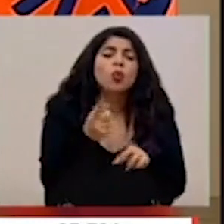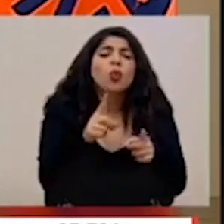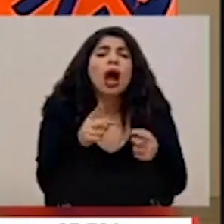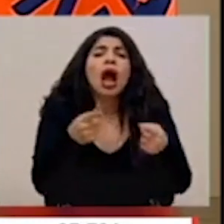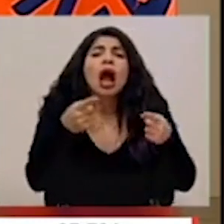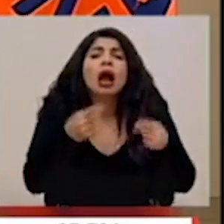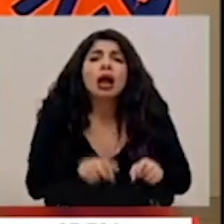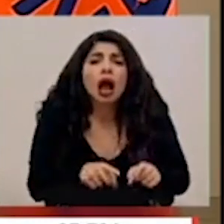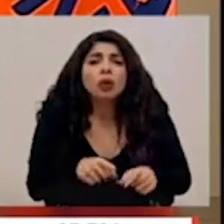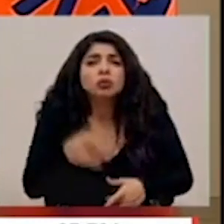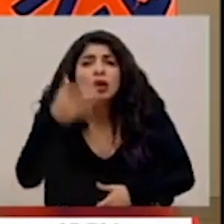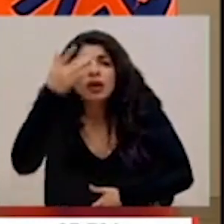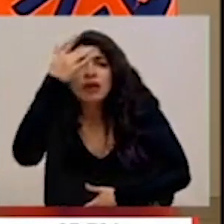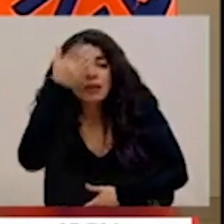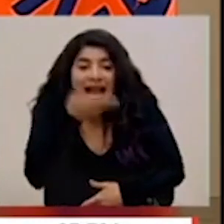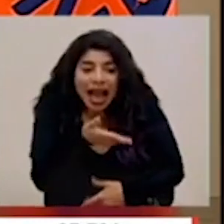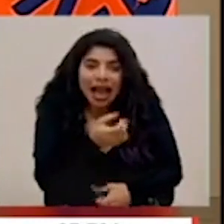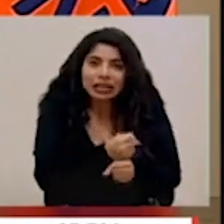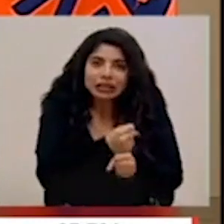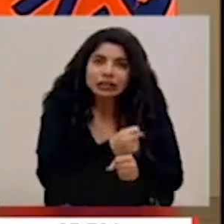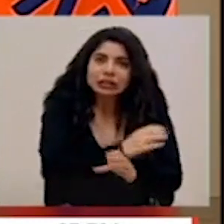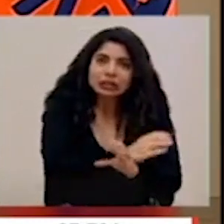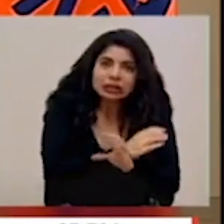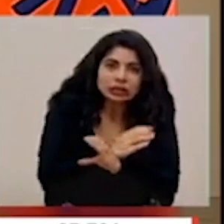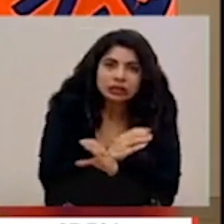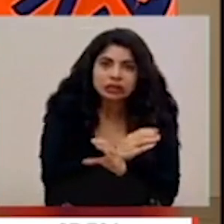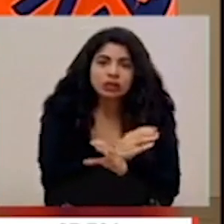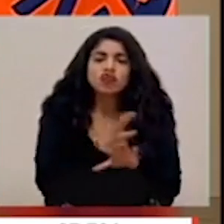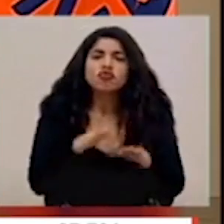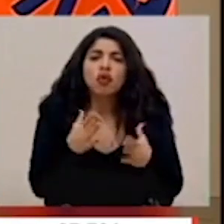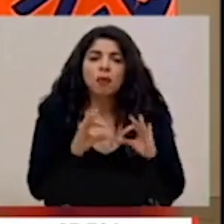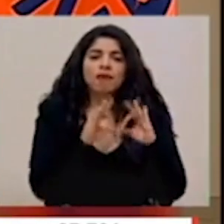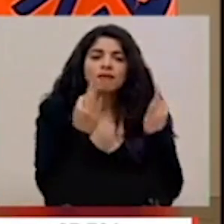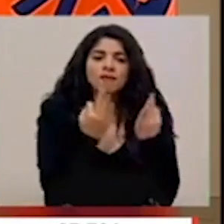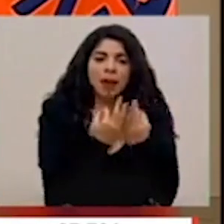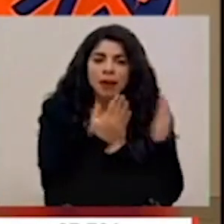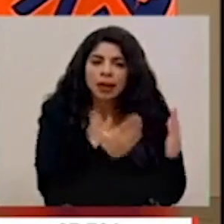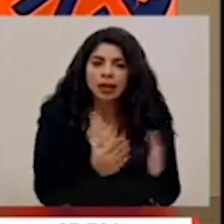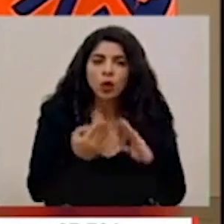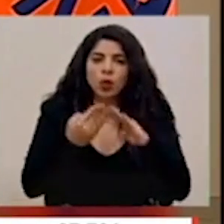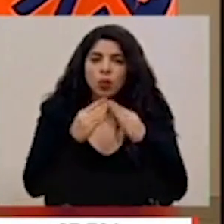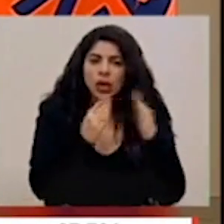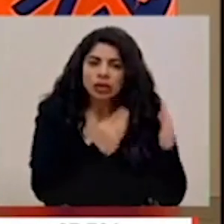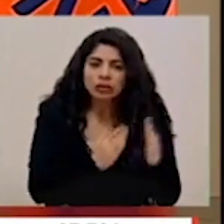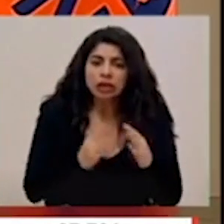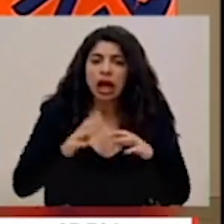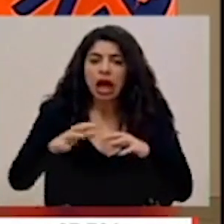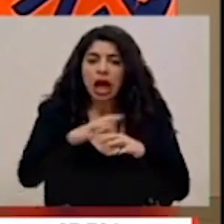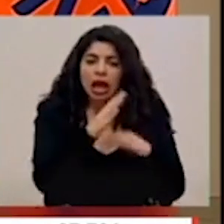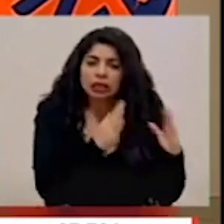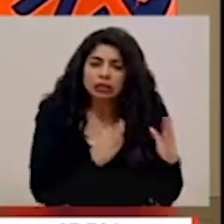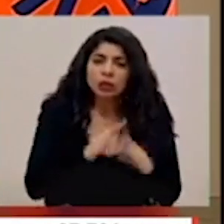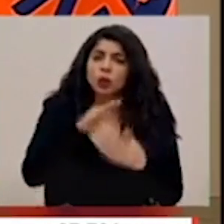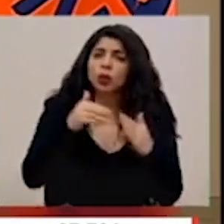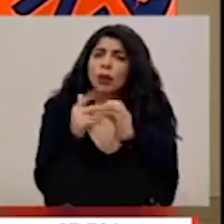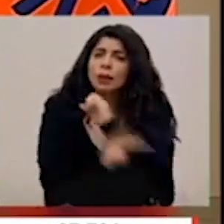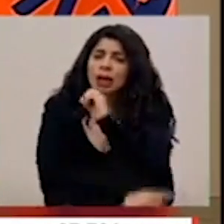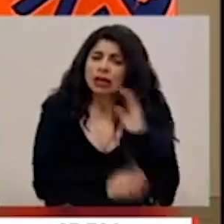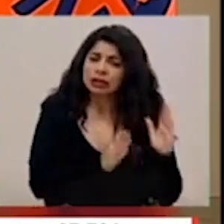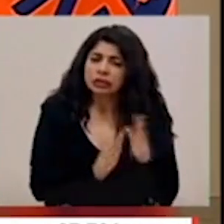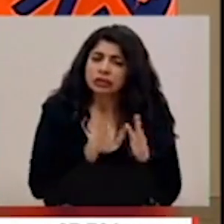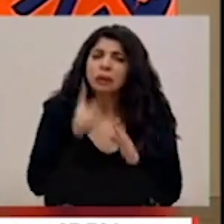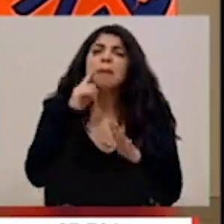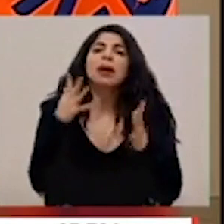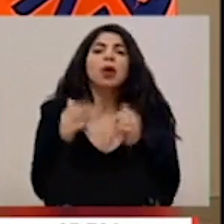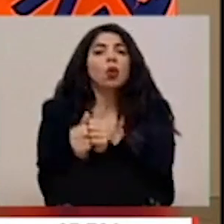generando esto y organicémonos a nivel familiar, comunitario, cantonal, como país, para que juntos y